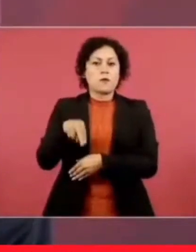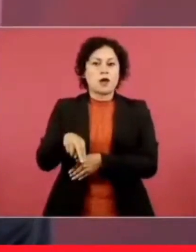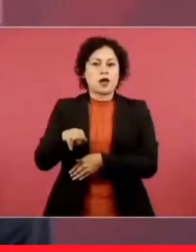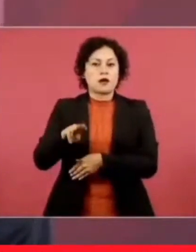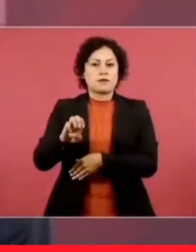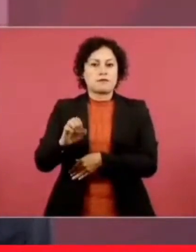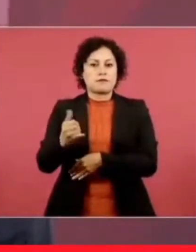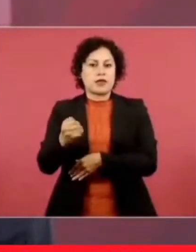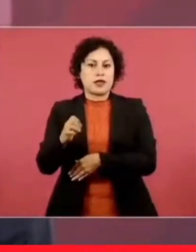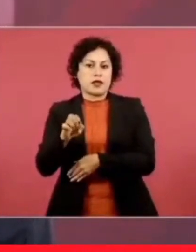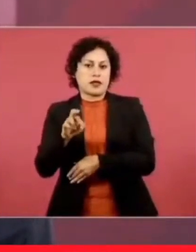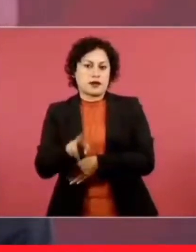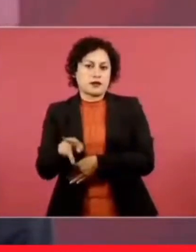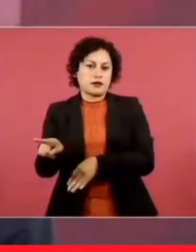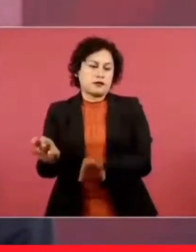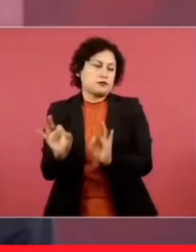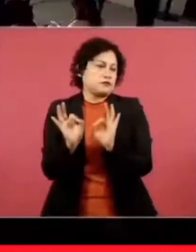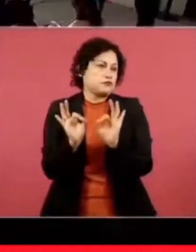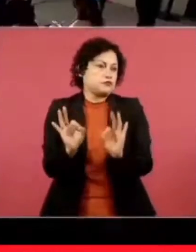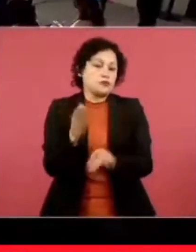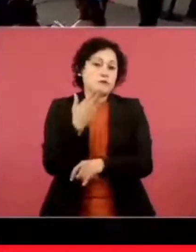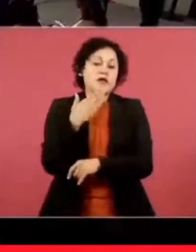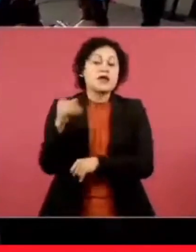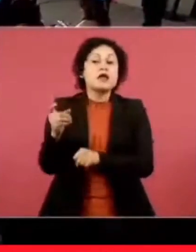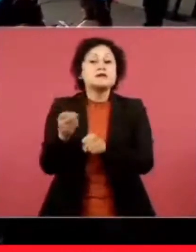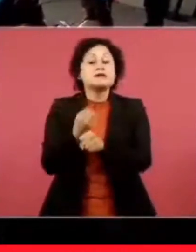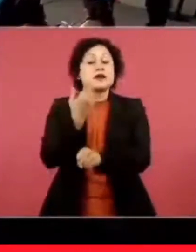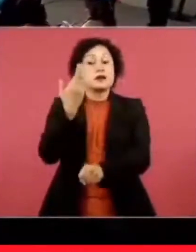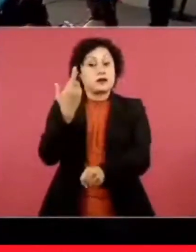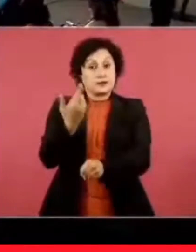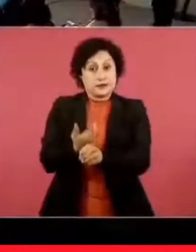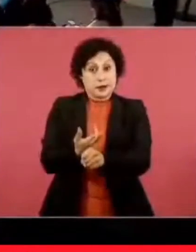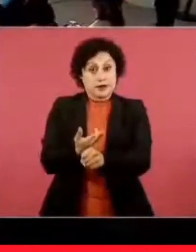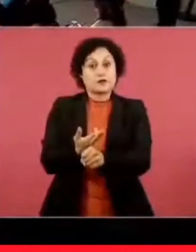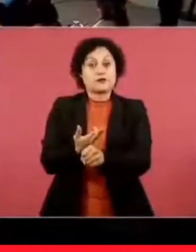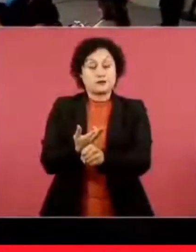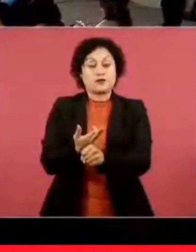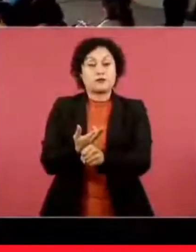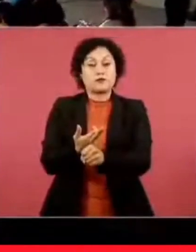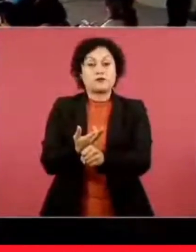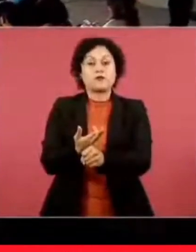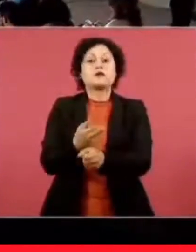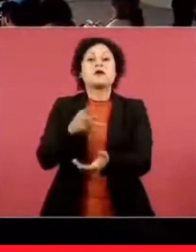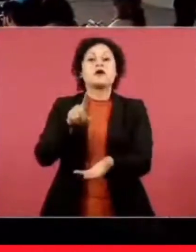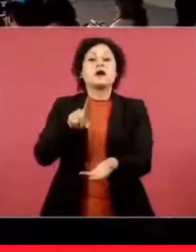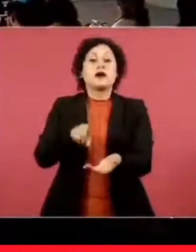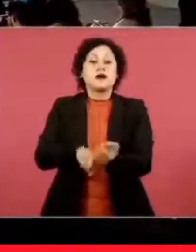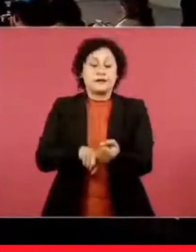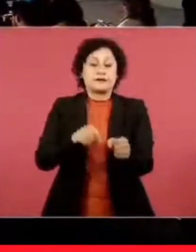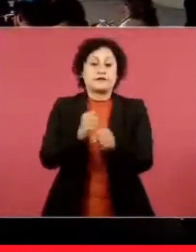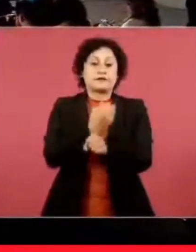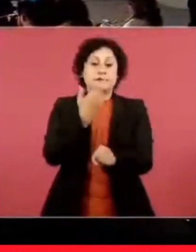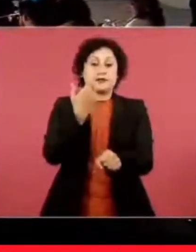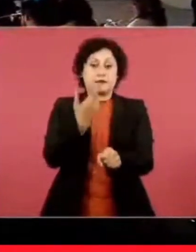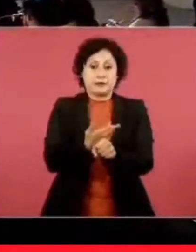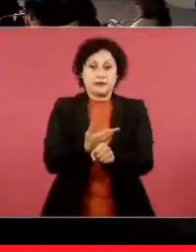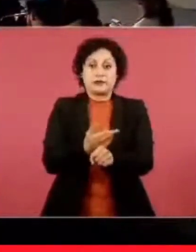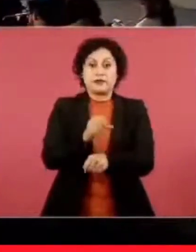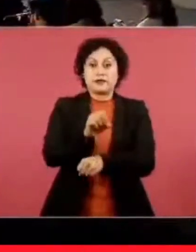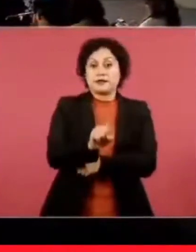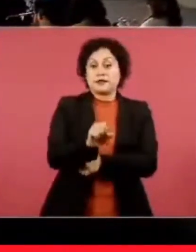Román Meyer, que es el secretario de Desarrollo Agrario, Territorial y Urbano,